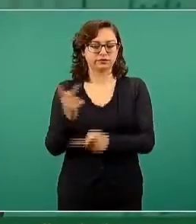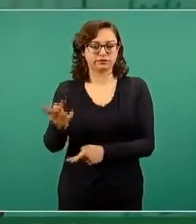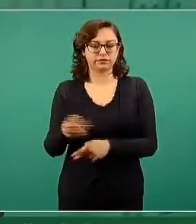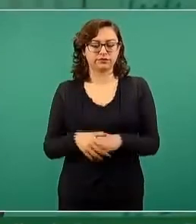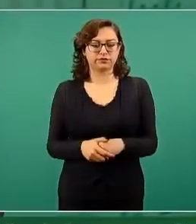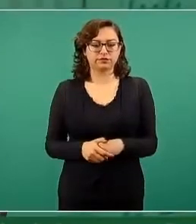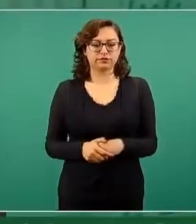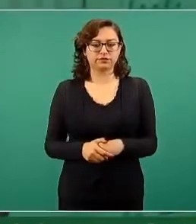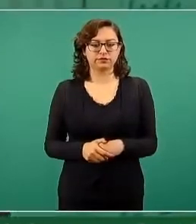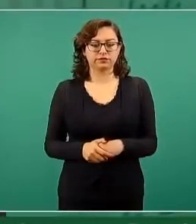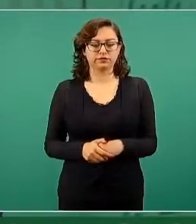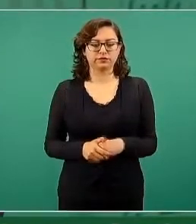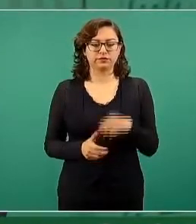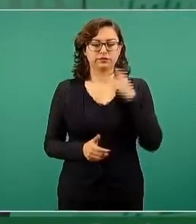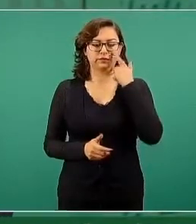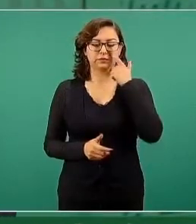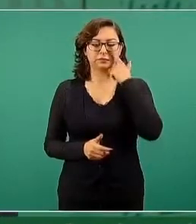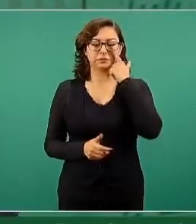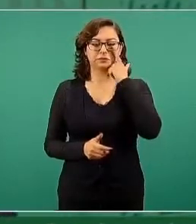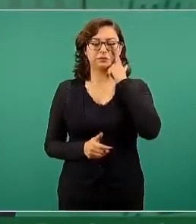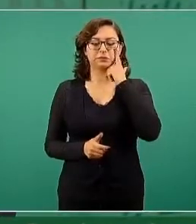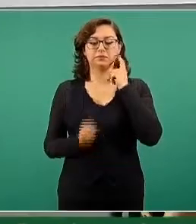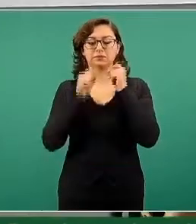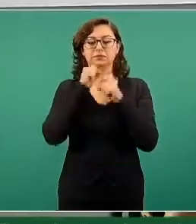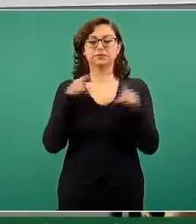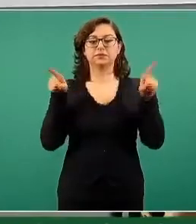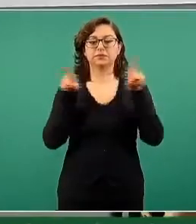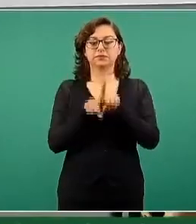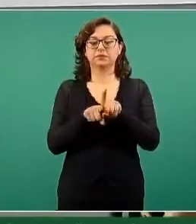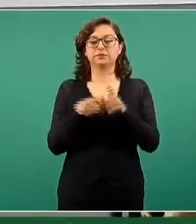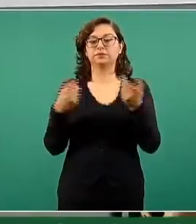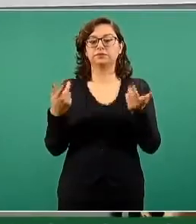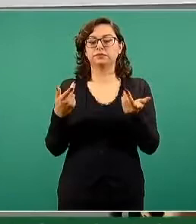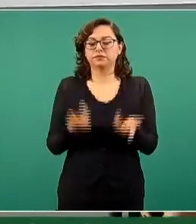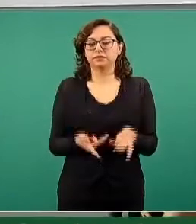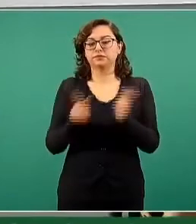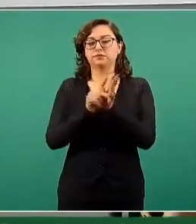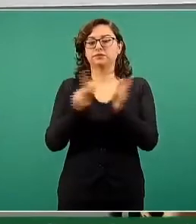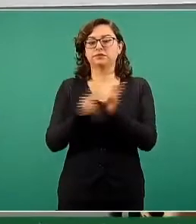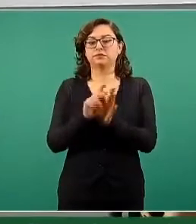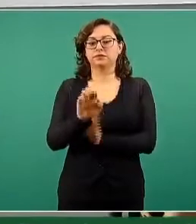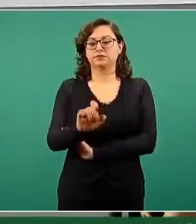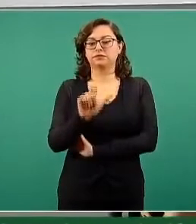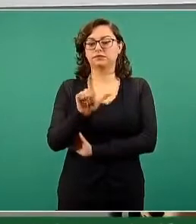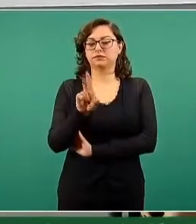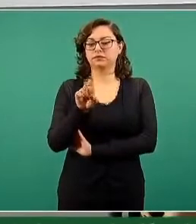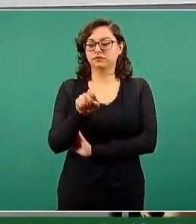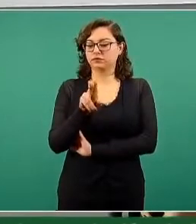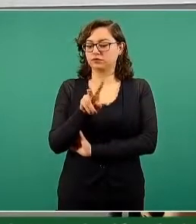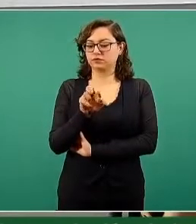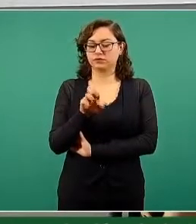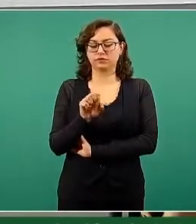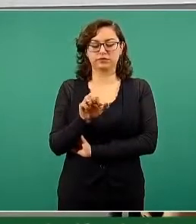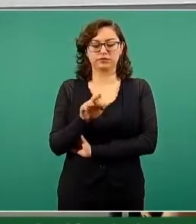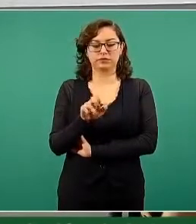Un crédito también del Universal y Nacional Financiera.